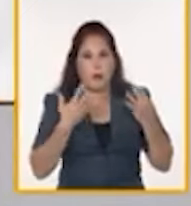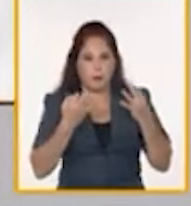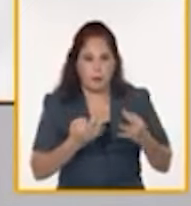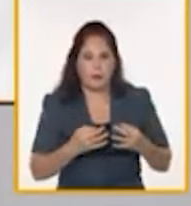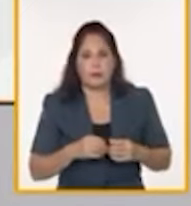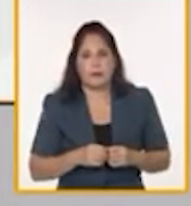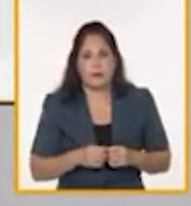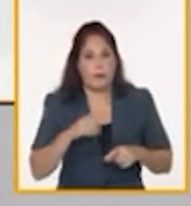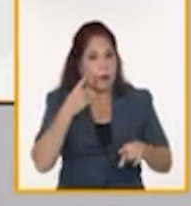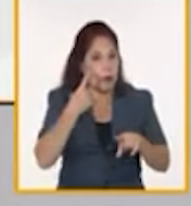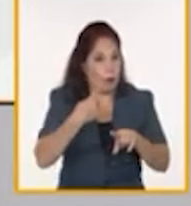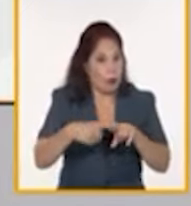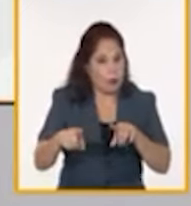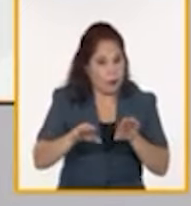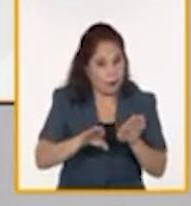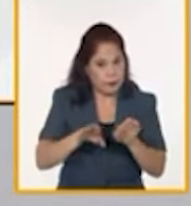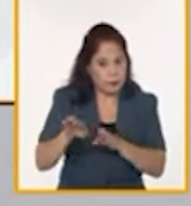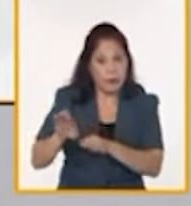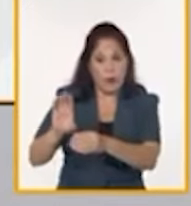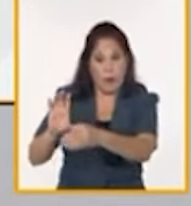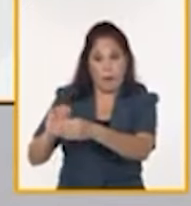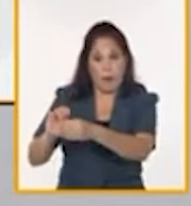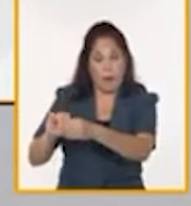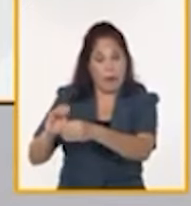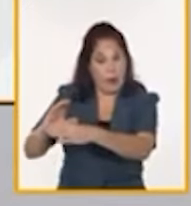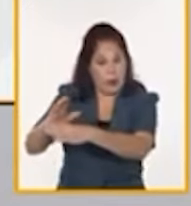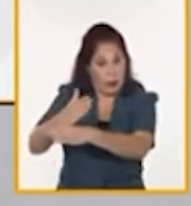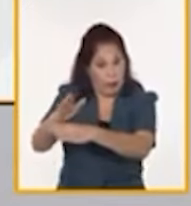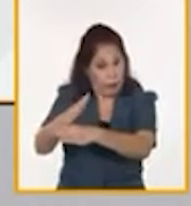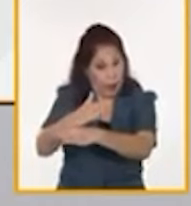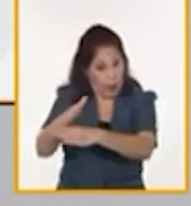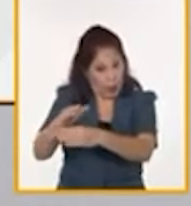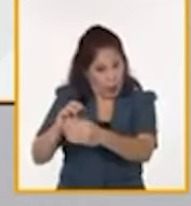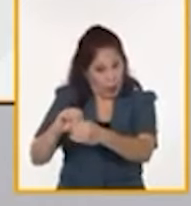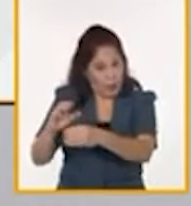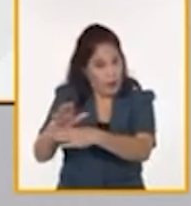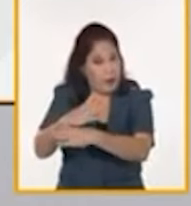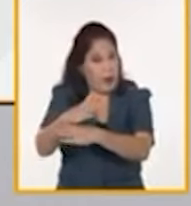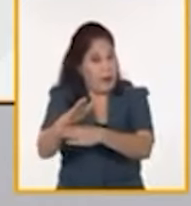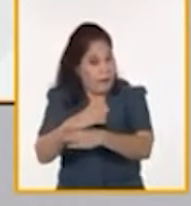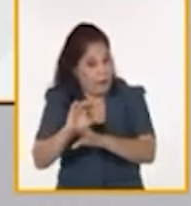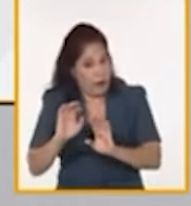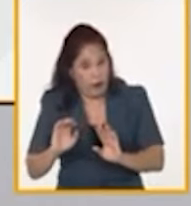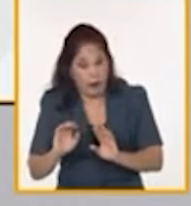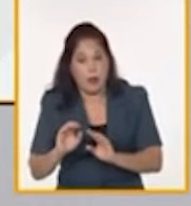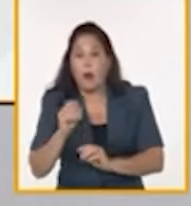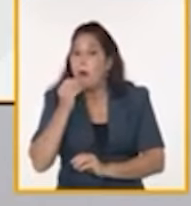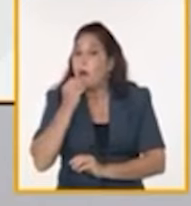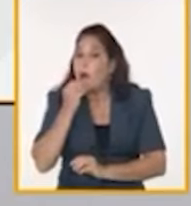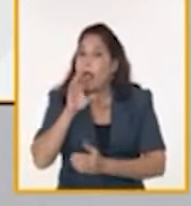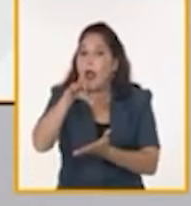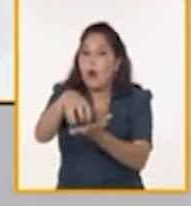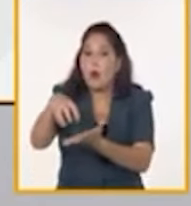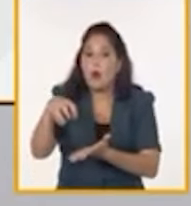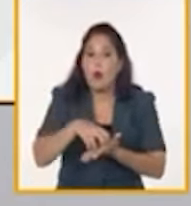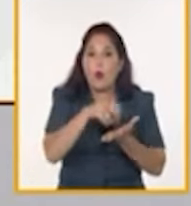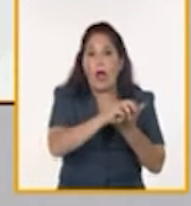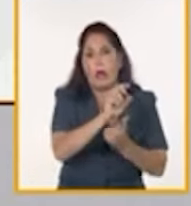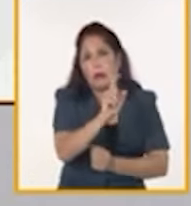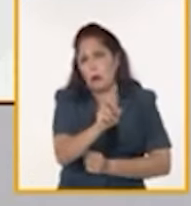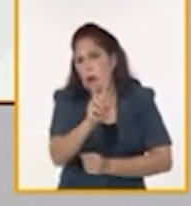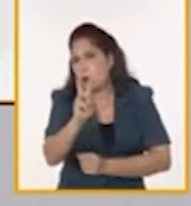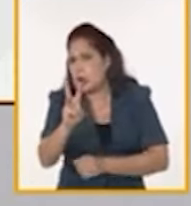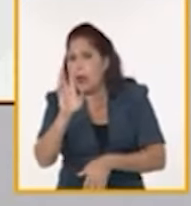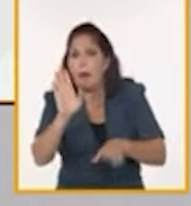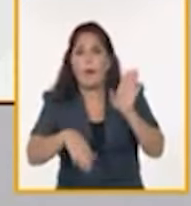A diferencia de como pudieran ser las micro, pequeñas y medianas empresas, las cooperativas no europeuarias que pudieran tener dos, tres establecimientos en dependencia, en el